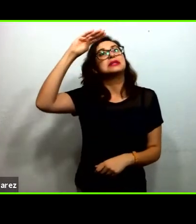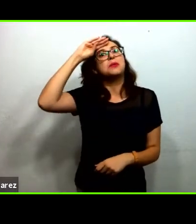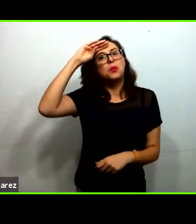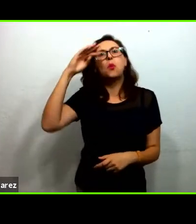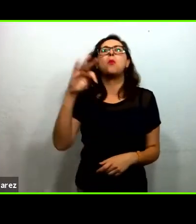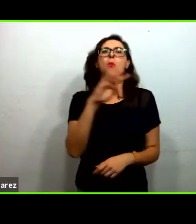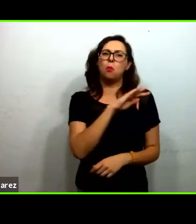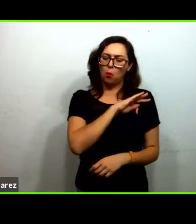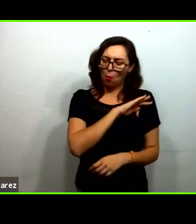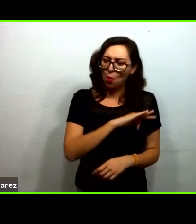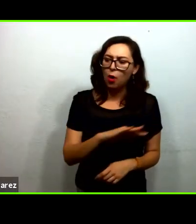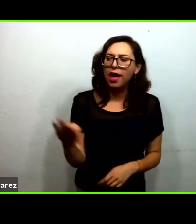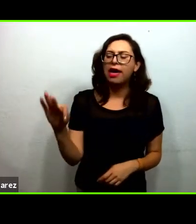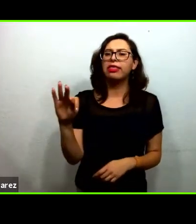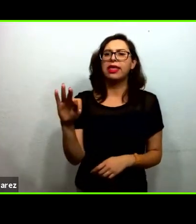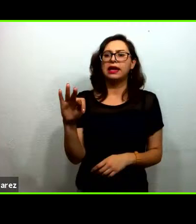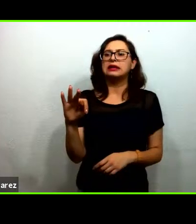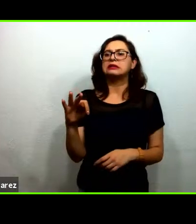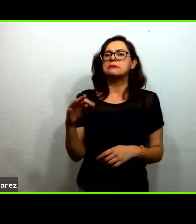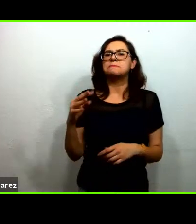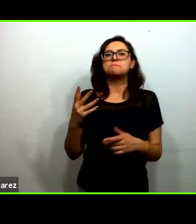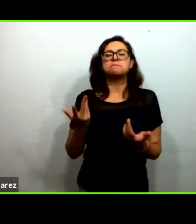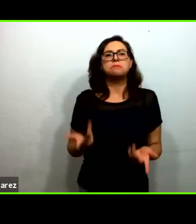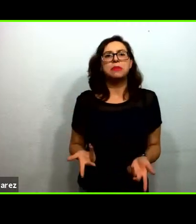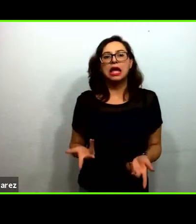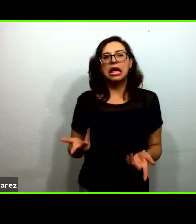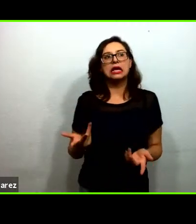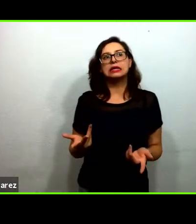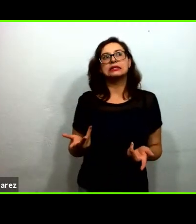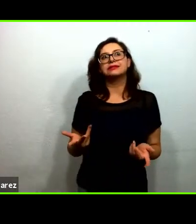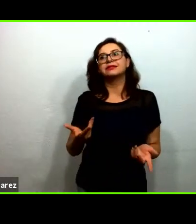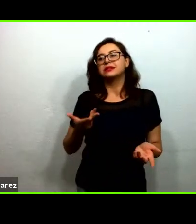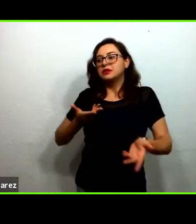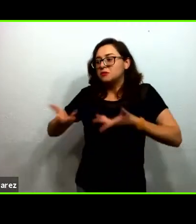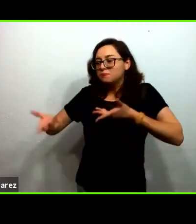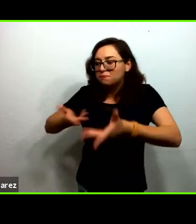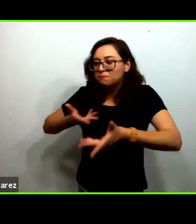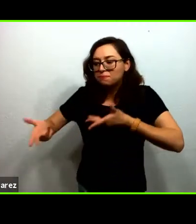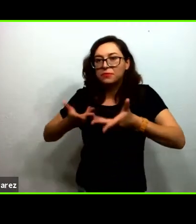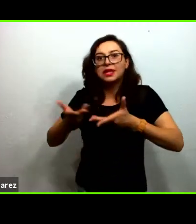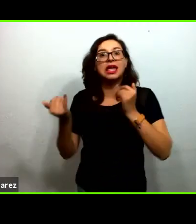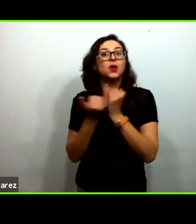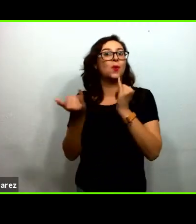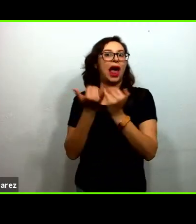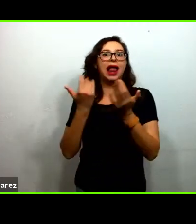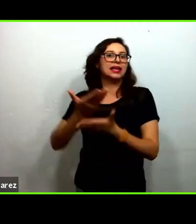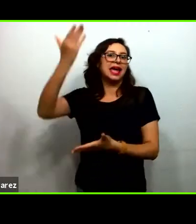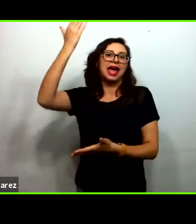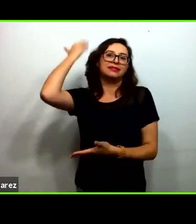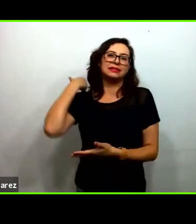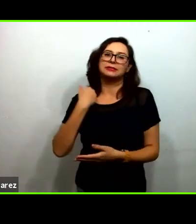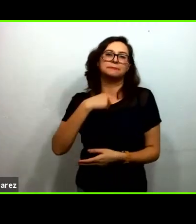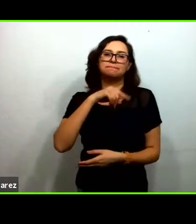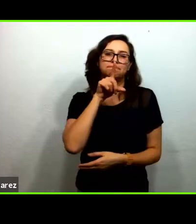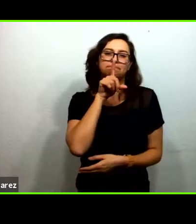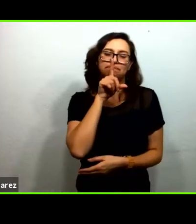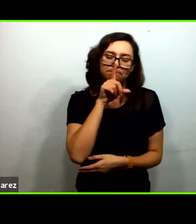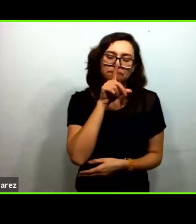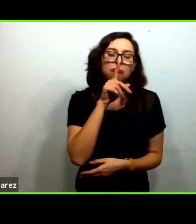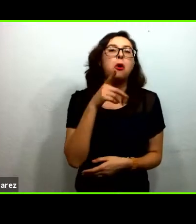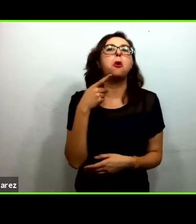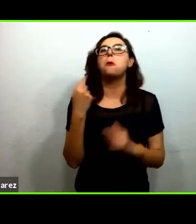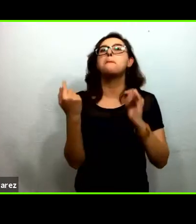magnitud que el diálogo que hemos aprendido a través de las comunidades de aprendizaje nos permite pero